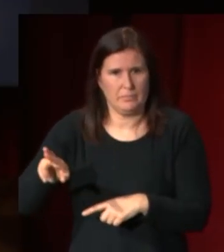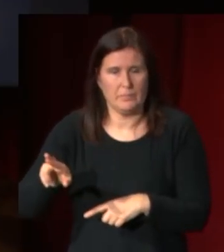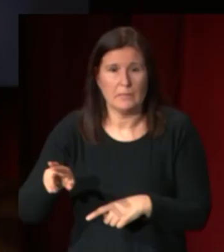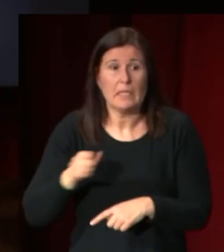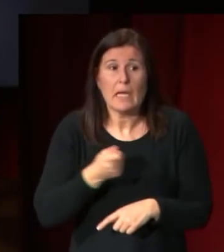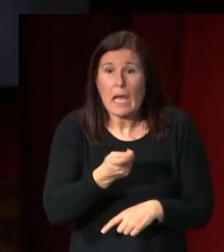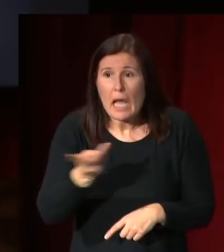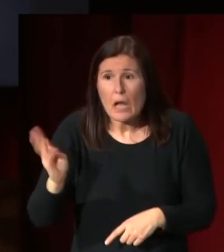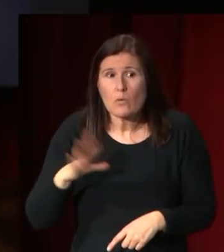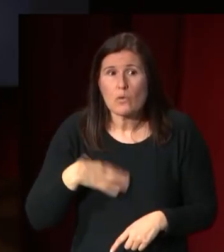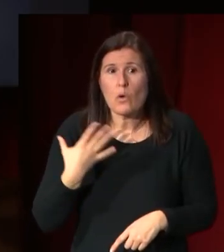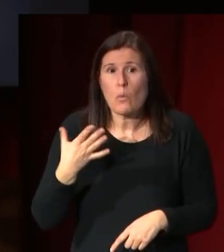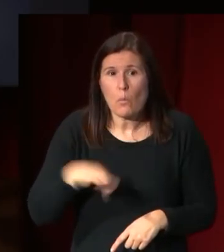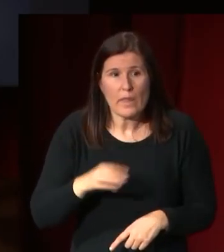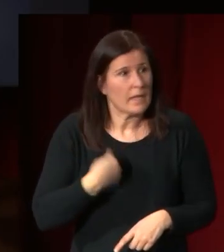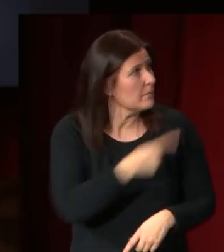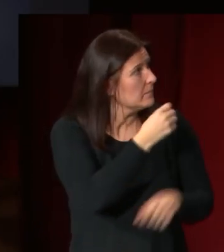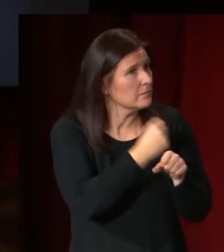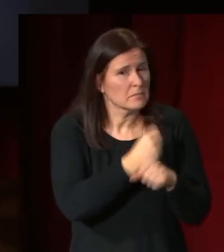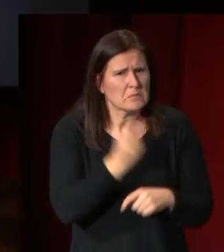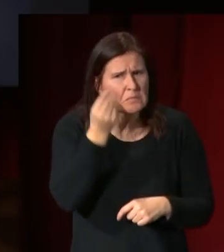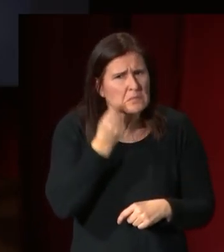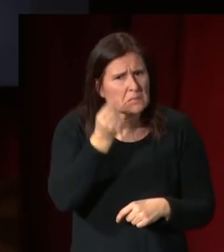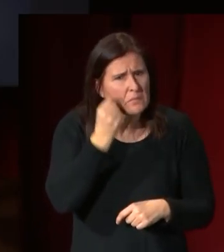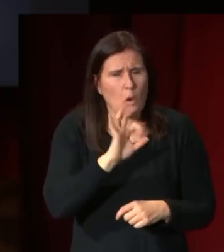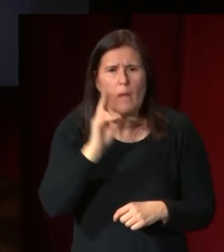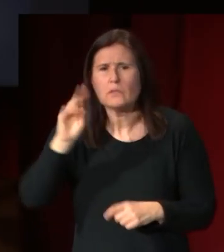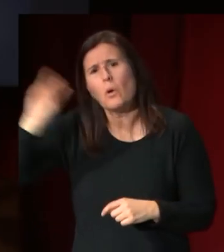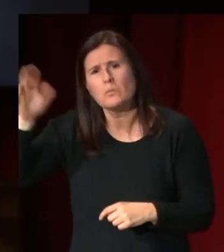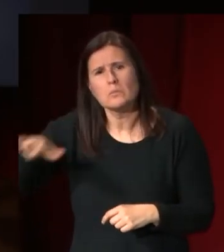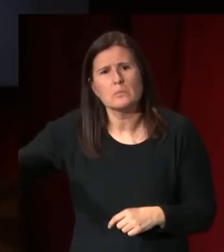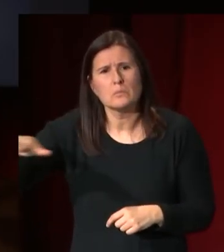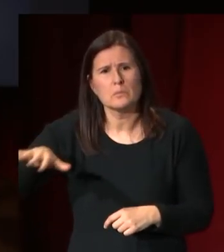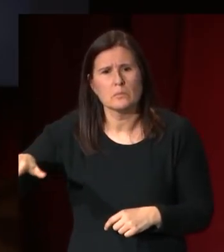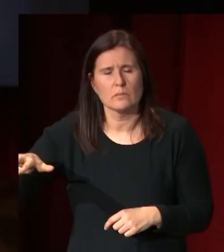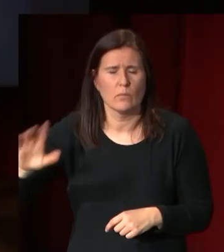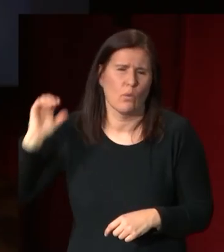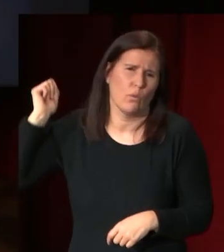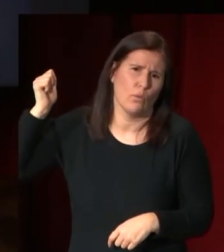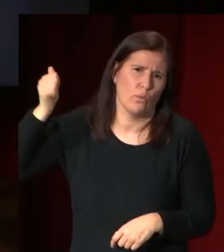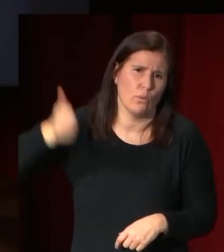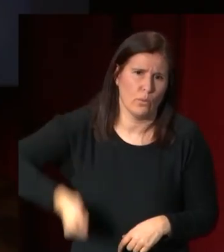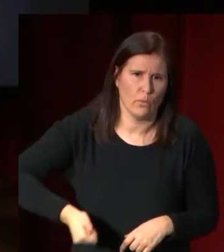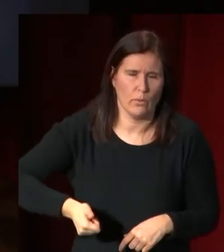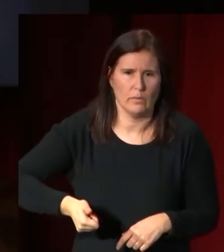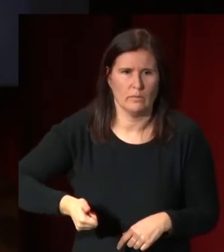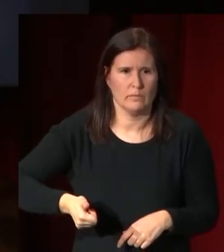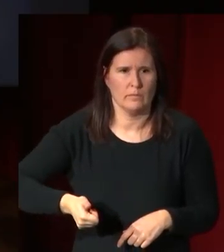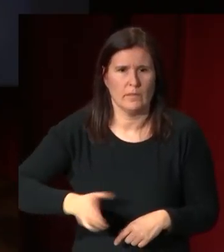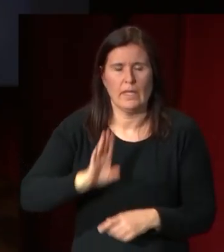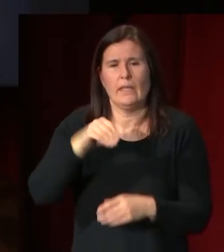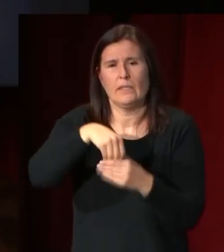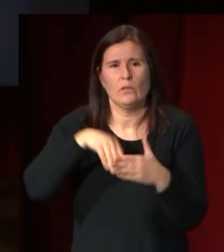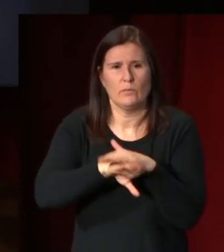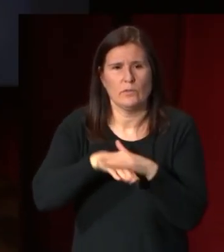alguno de ustedes puede que esta obra les suene haberla vista en otro sitio porque durante muchísimos años estuvo depositada en museo de San